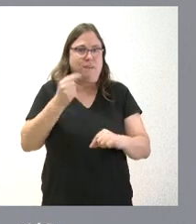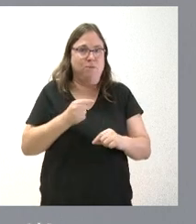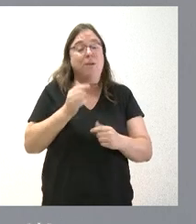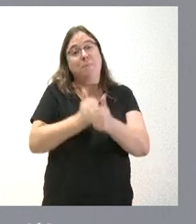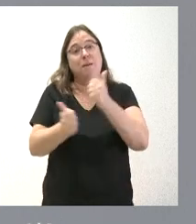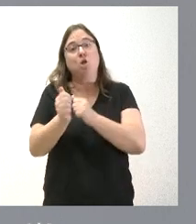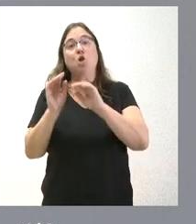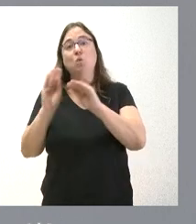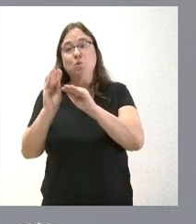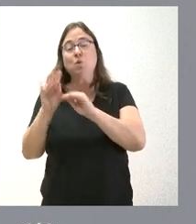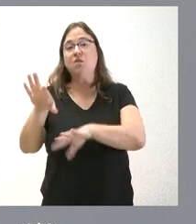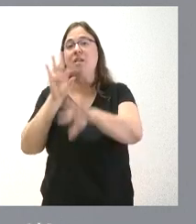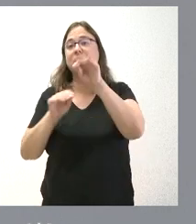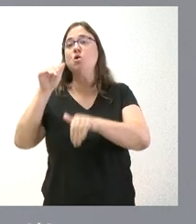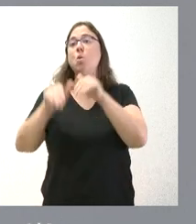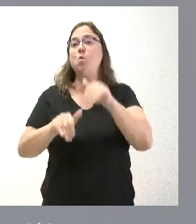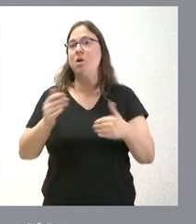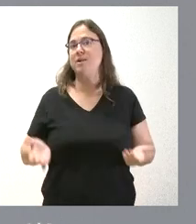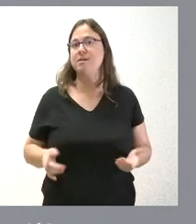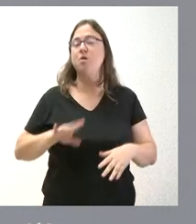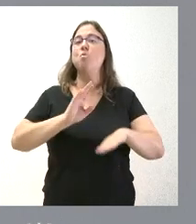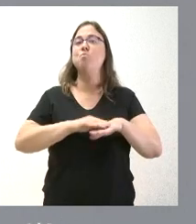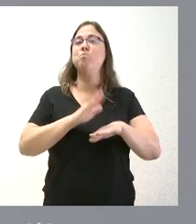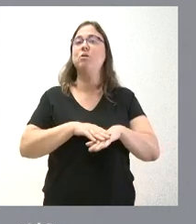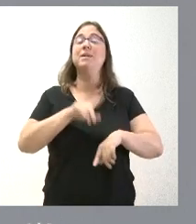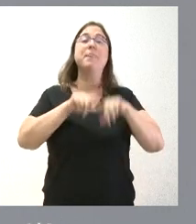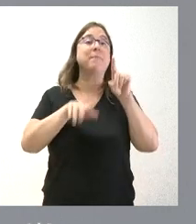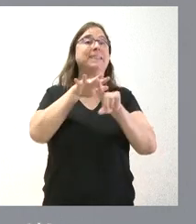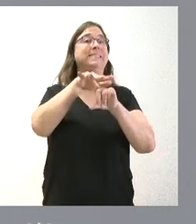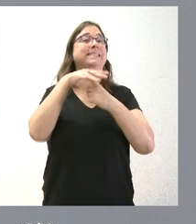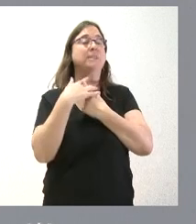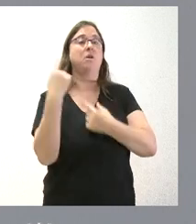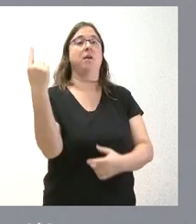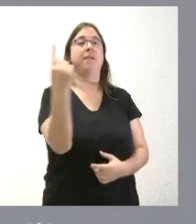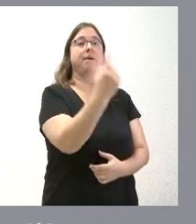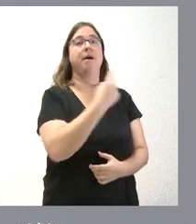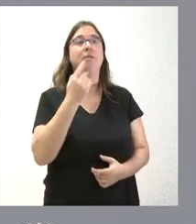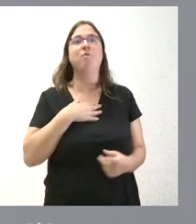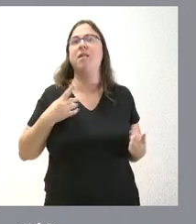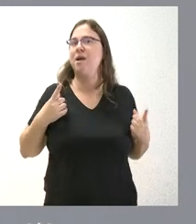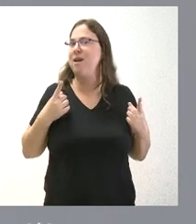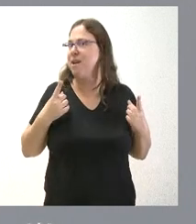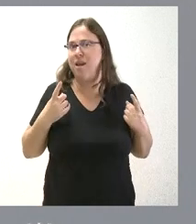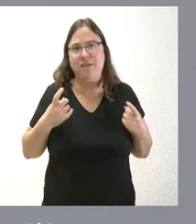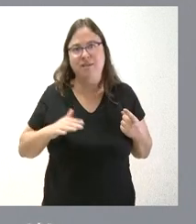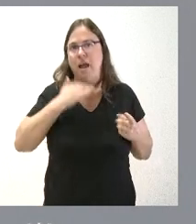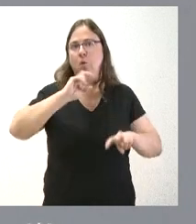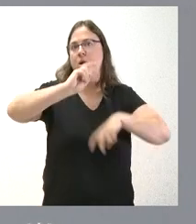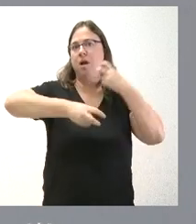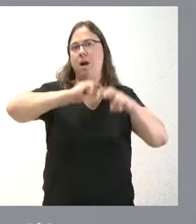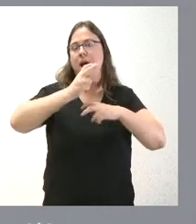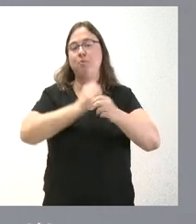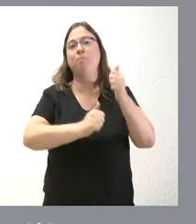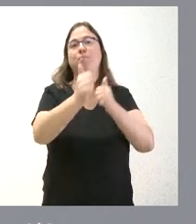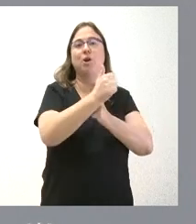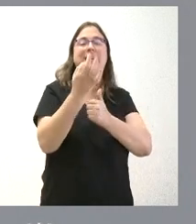prioridades que los ciudadanos han definido en las urnas y, por tanto, ante ese contexto, pues pueden imperar la necesidad de hacer algunos cambios sobre